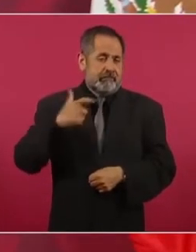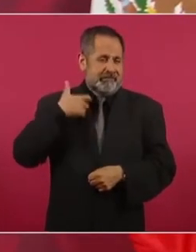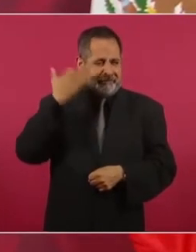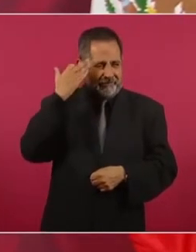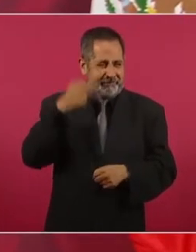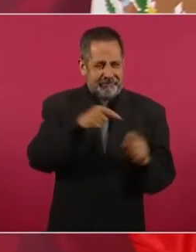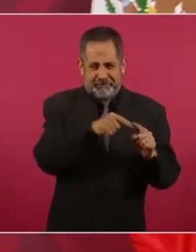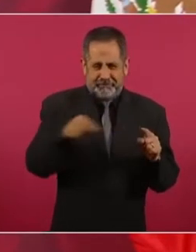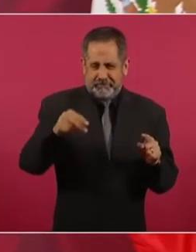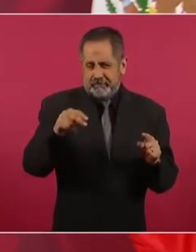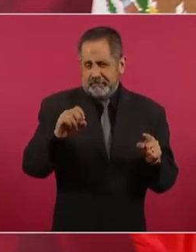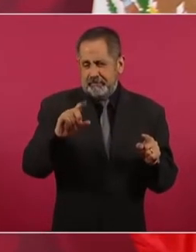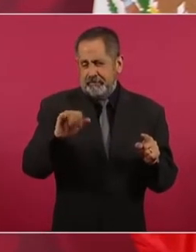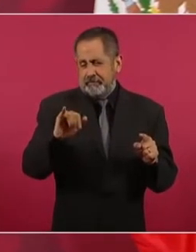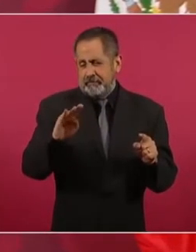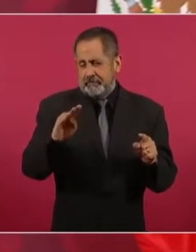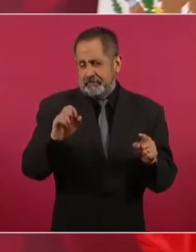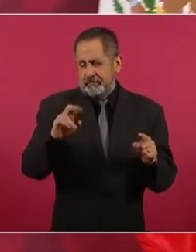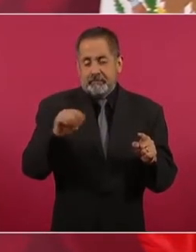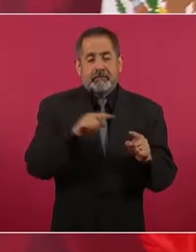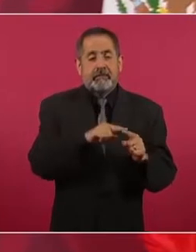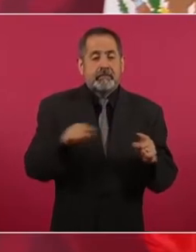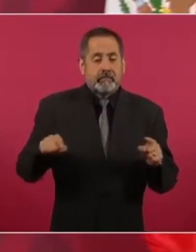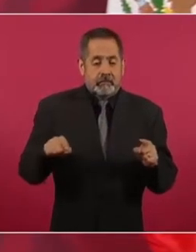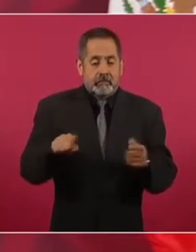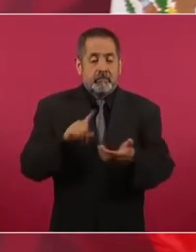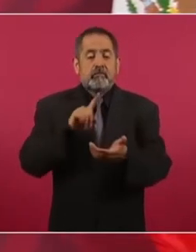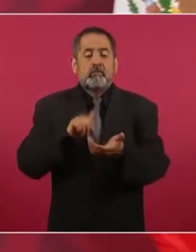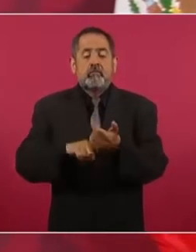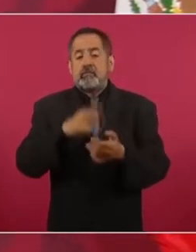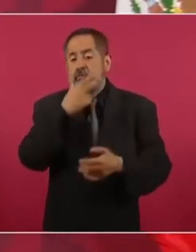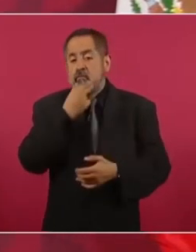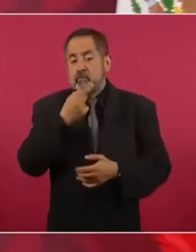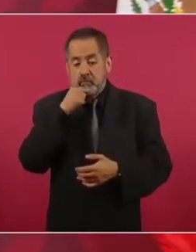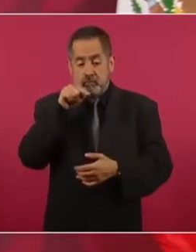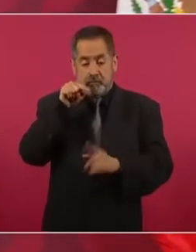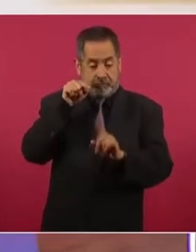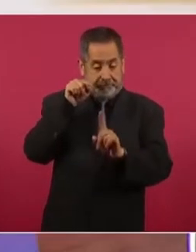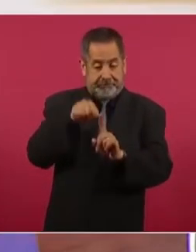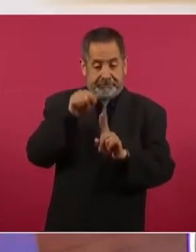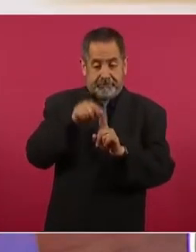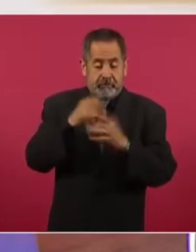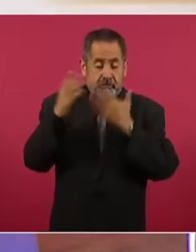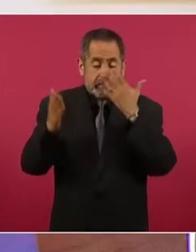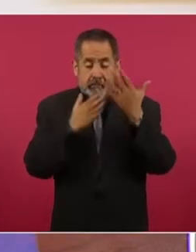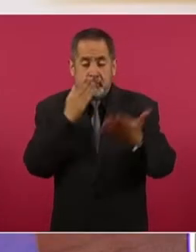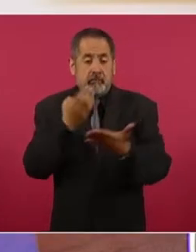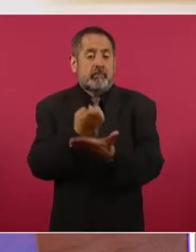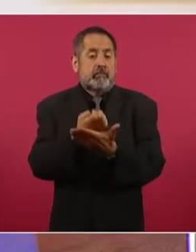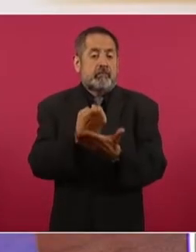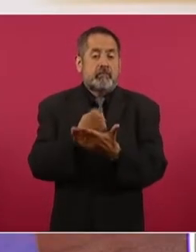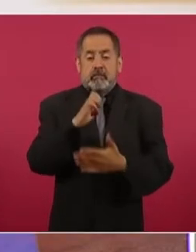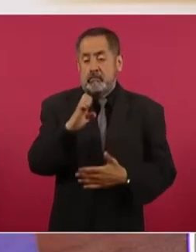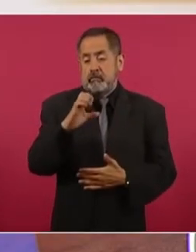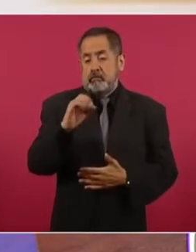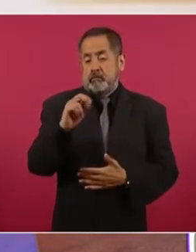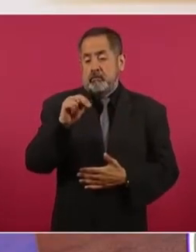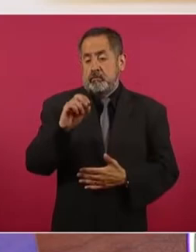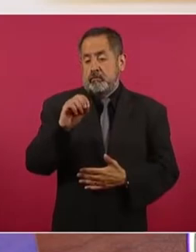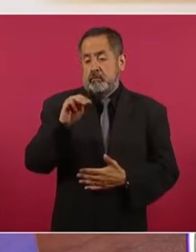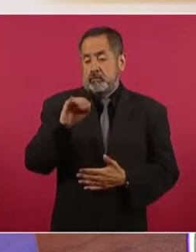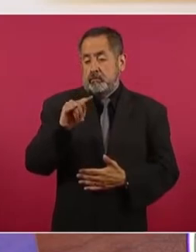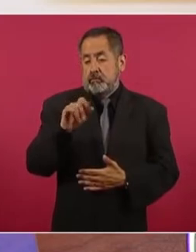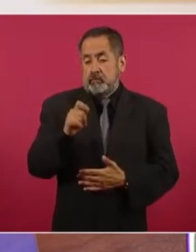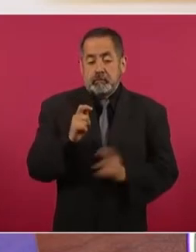a un economista como